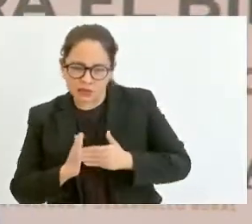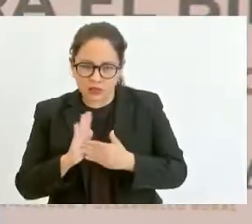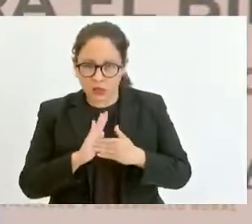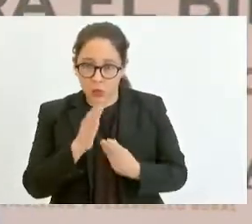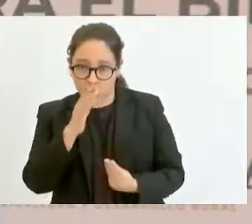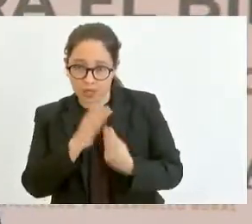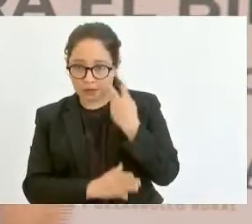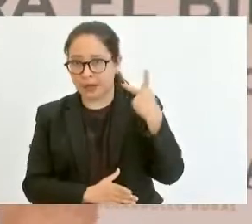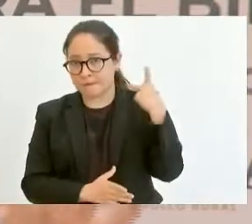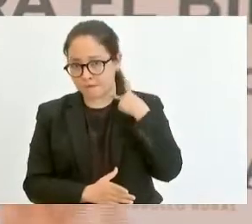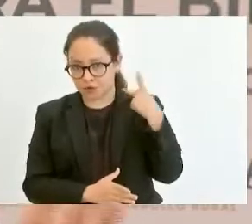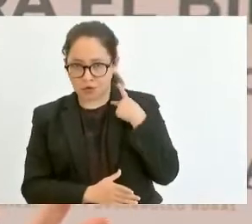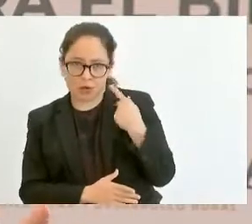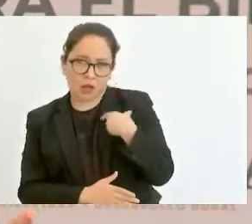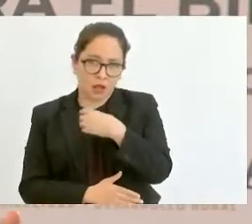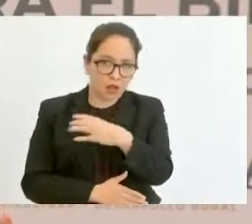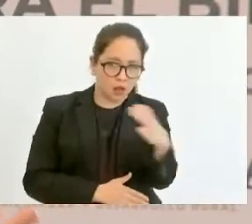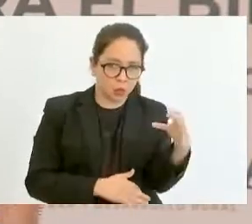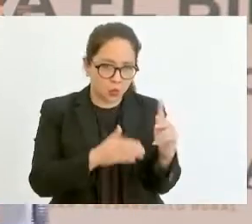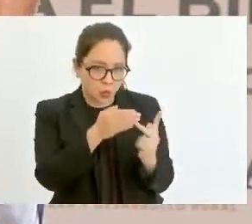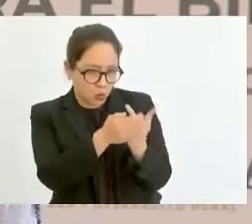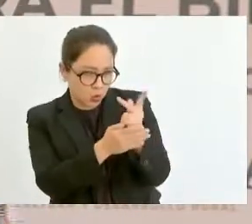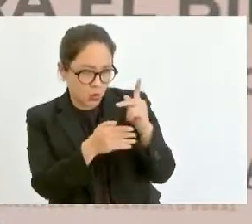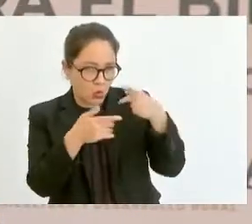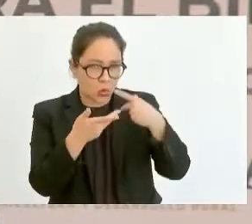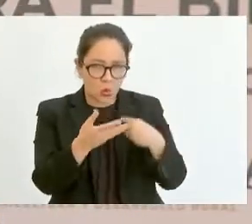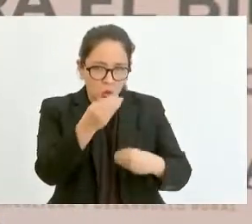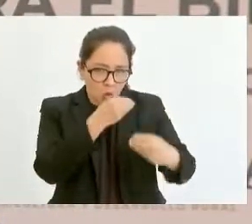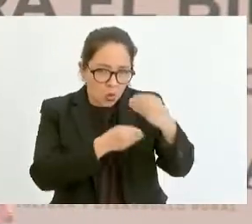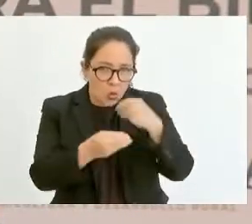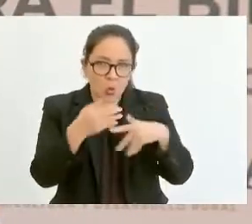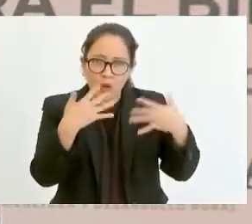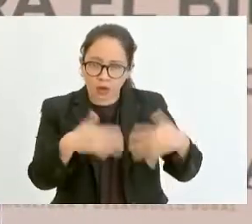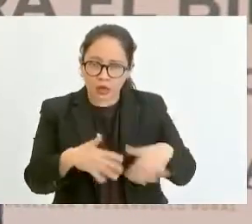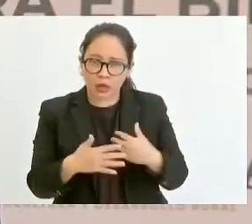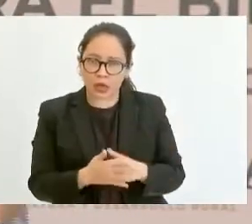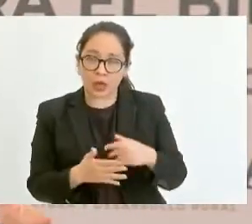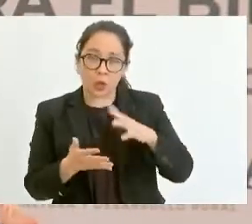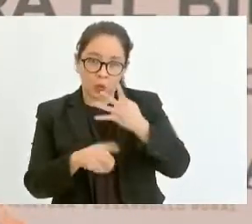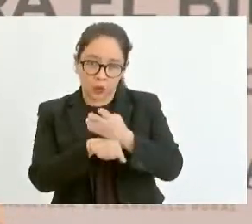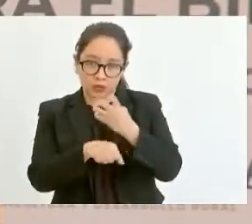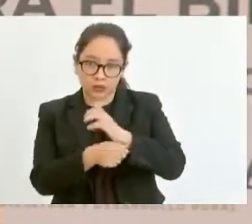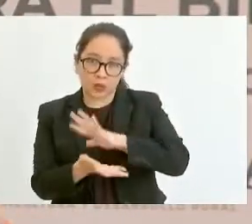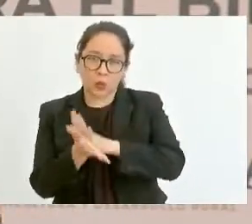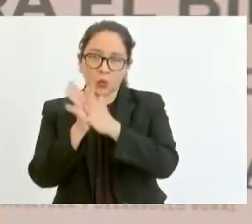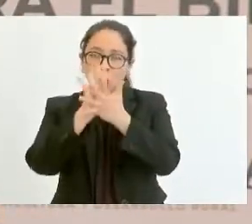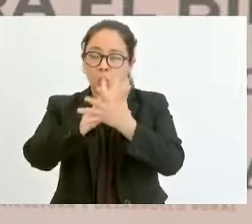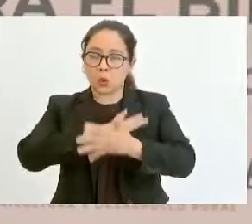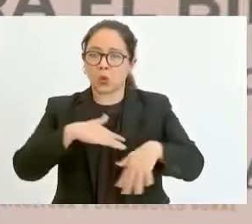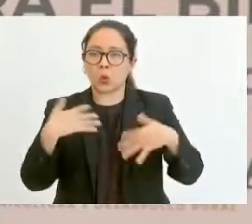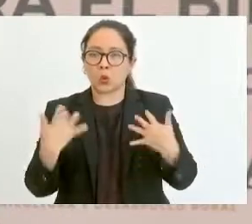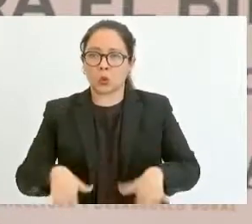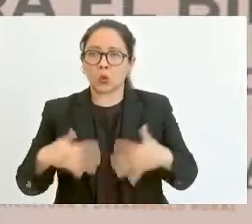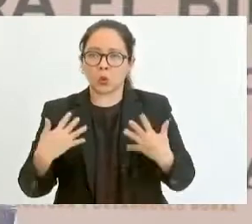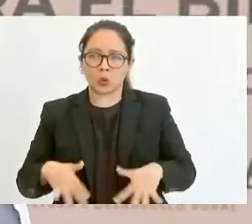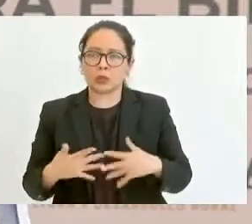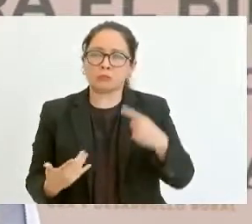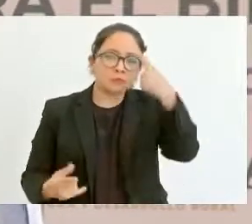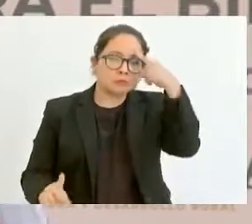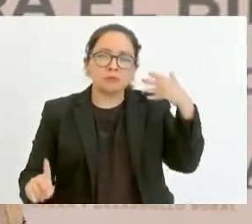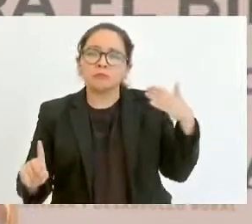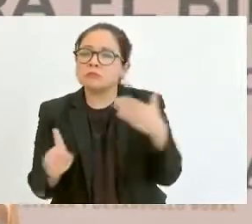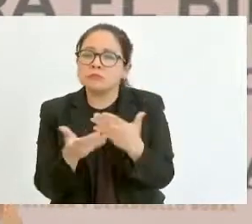agroalimentaria de la Cuarta Transformación. La nueva política agroalimentaria de la Cuarta Transformación busca